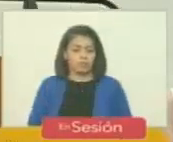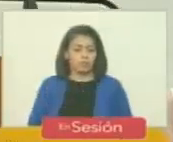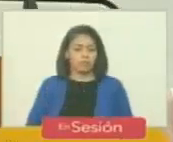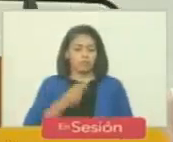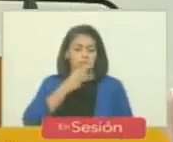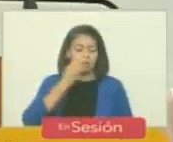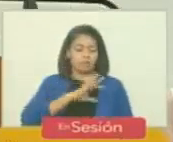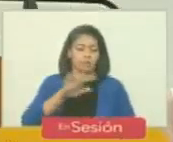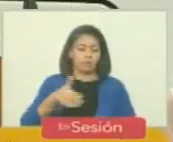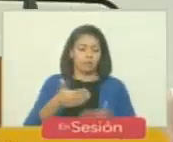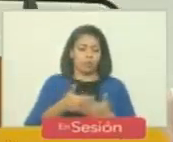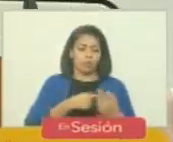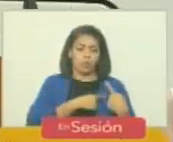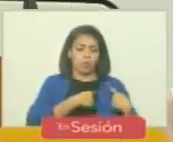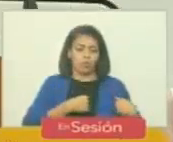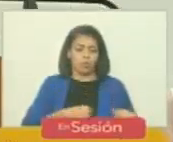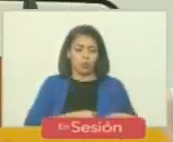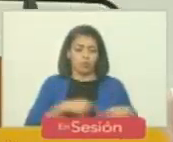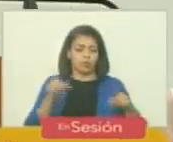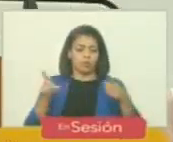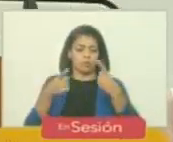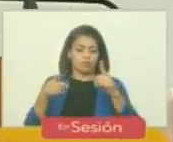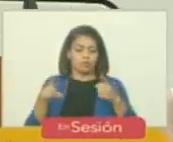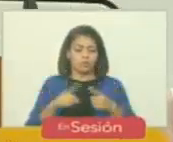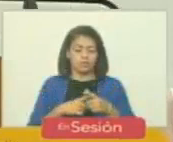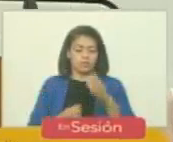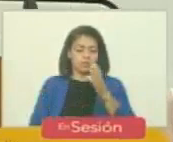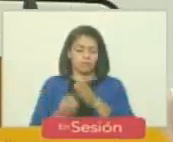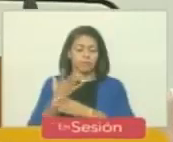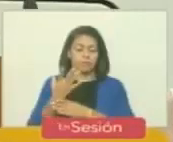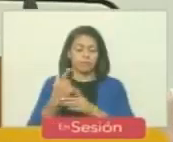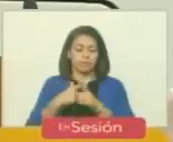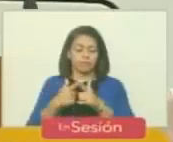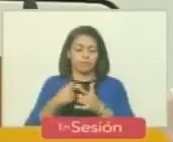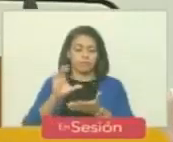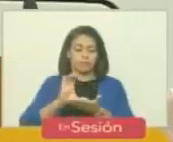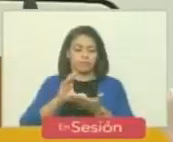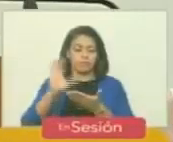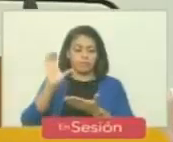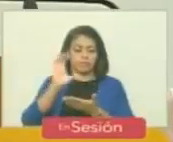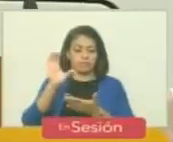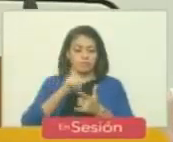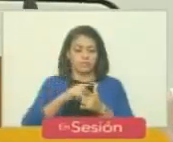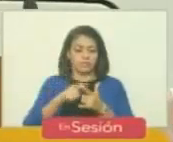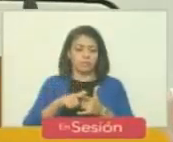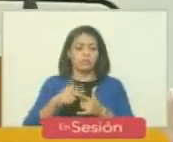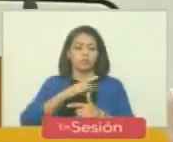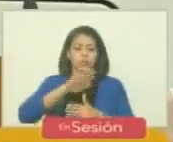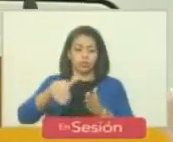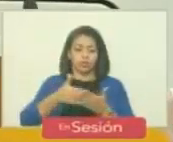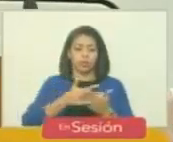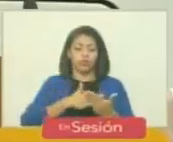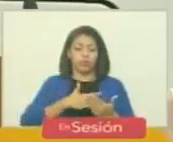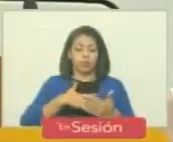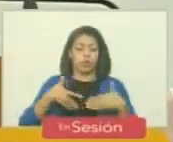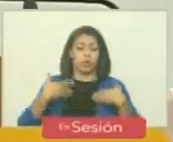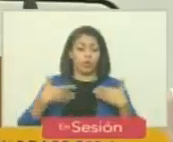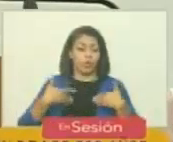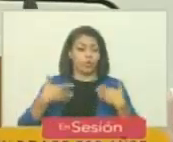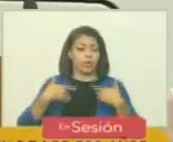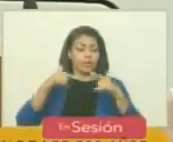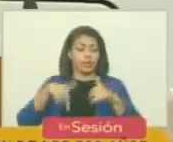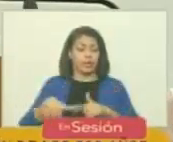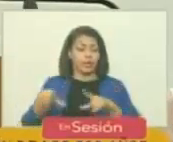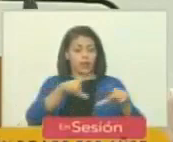estoy seguro que todos los tenemos en el corazón el aniversario de la fundación de la ciudad de Caracas de la cual todos nos sentimos tan contentos de que